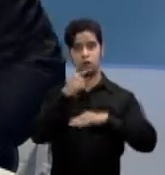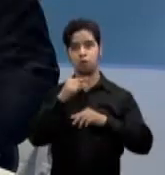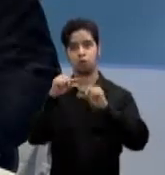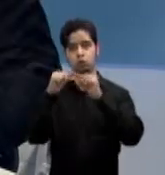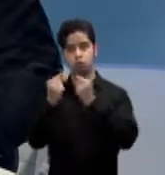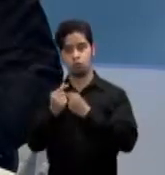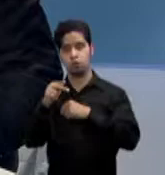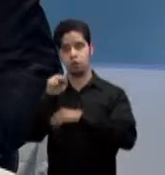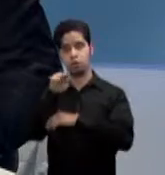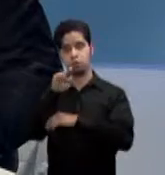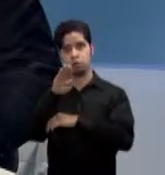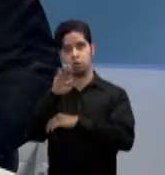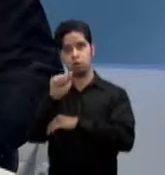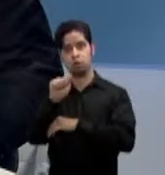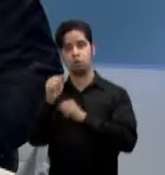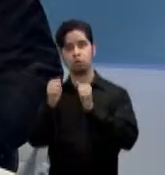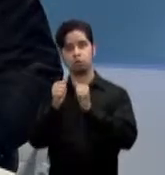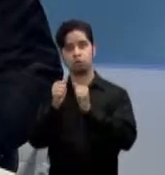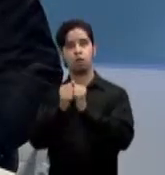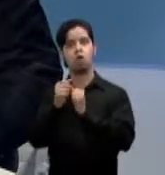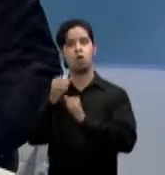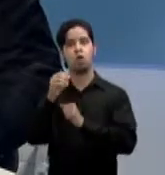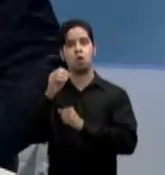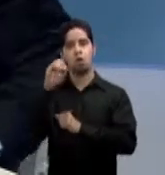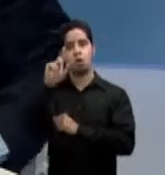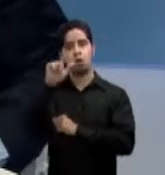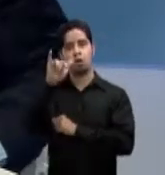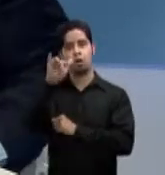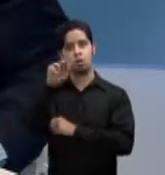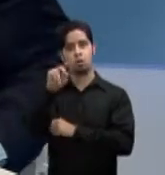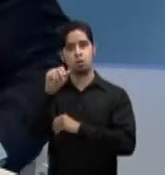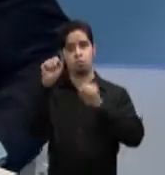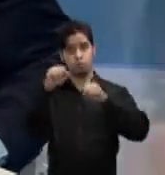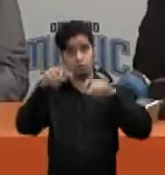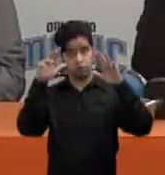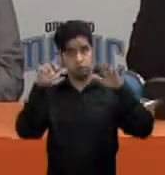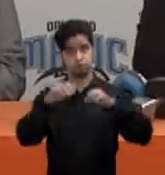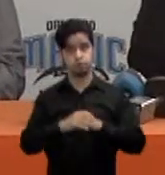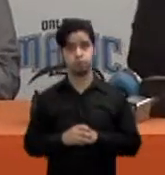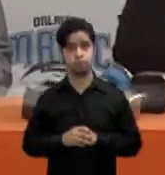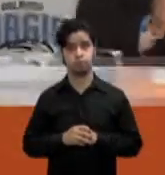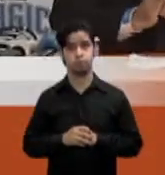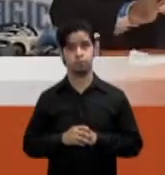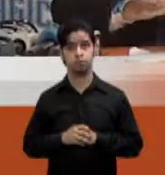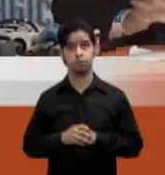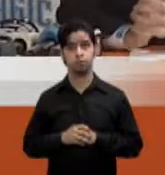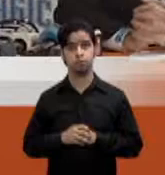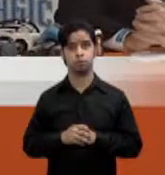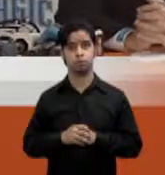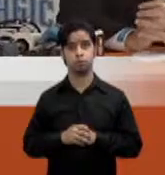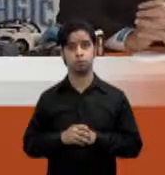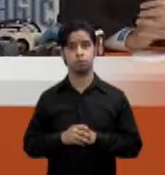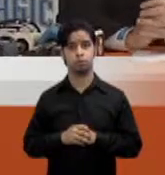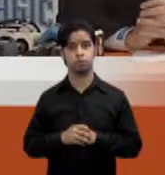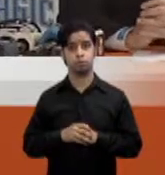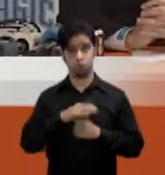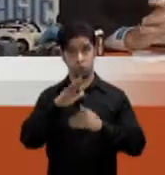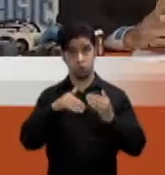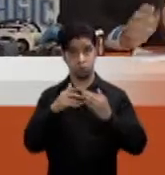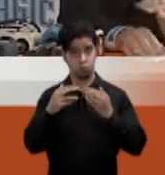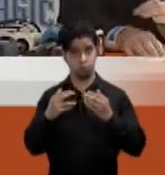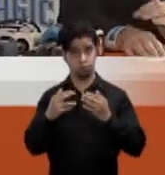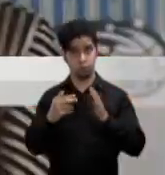orlando magic felix alemanos trae más detalles de este junte sobre lo que puede representar esta oportunidad